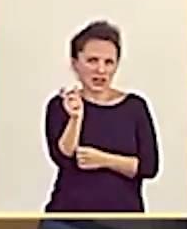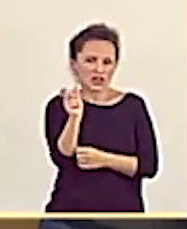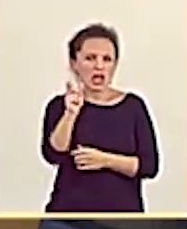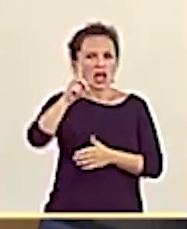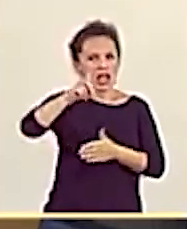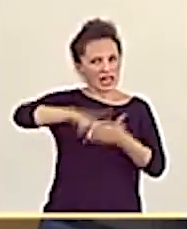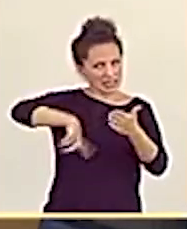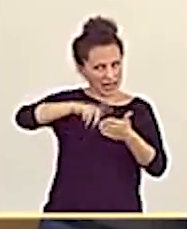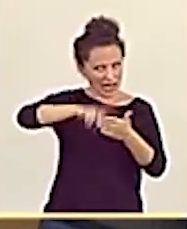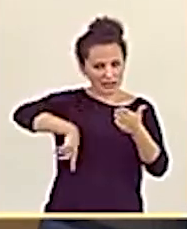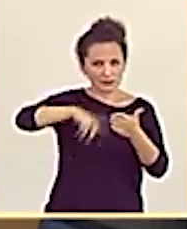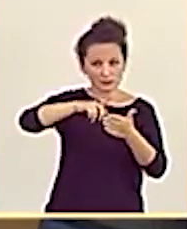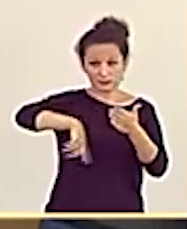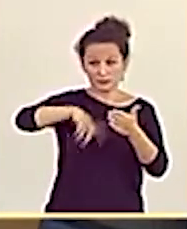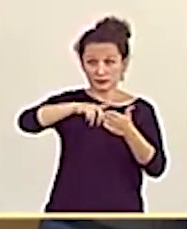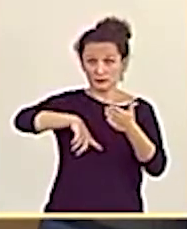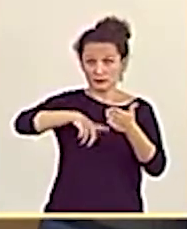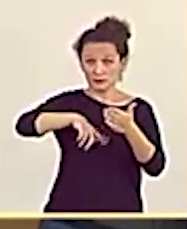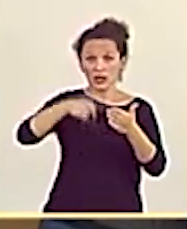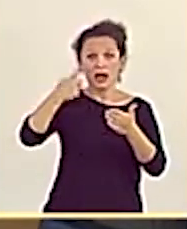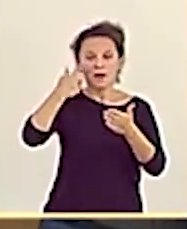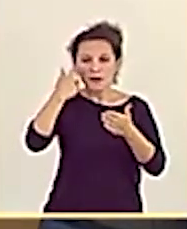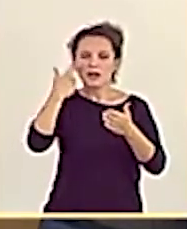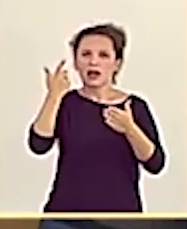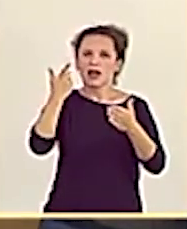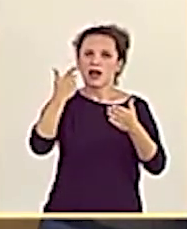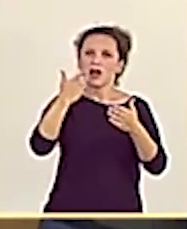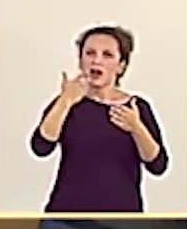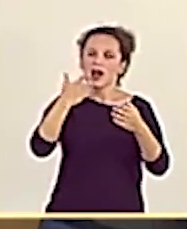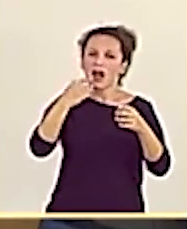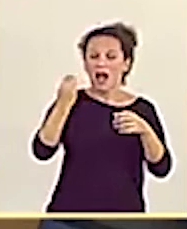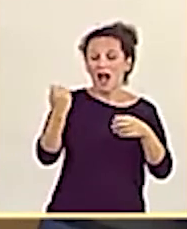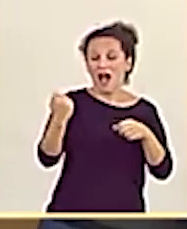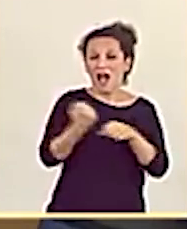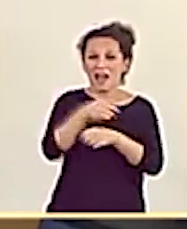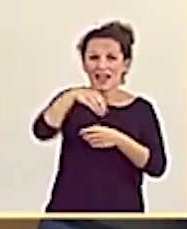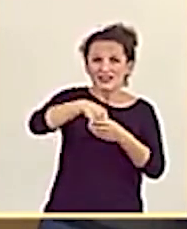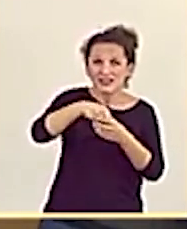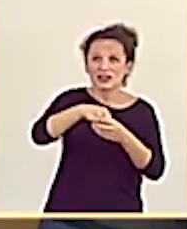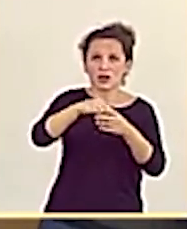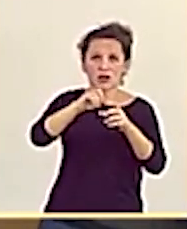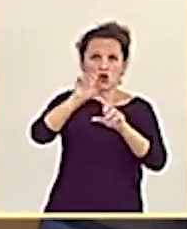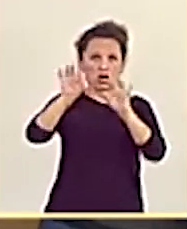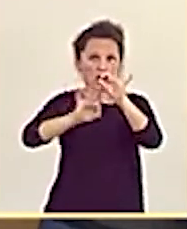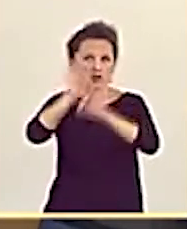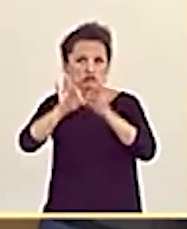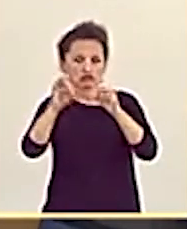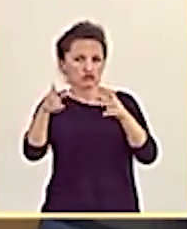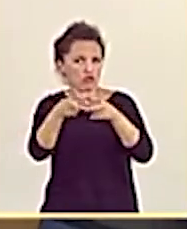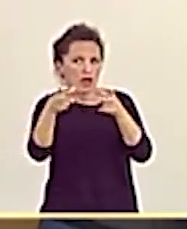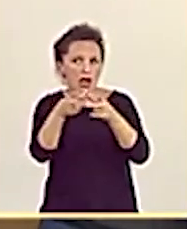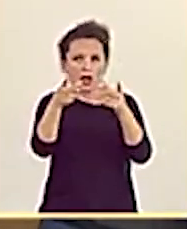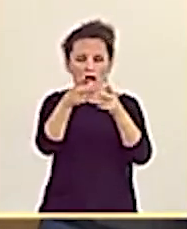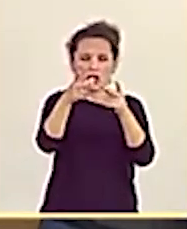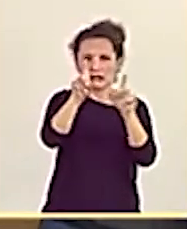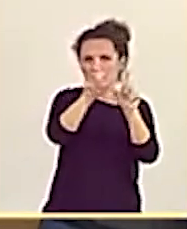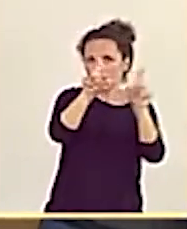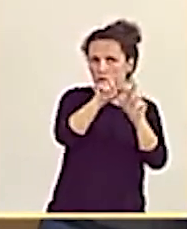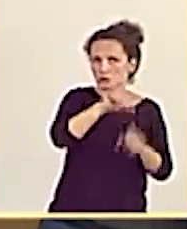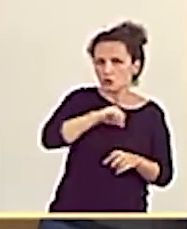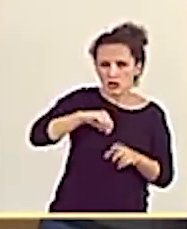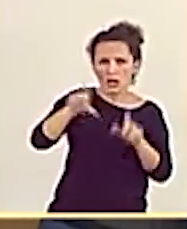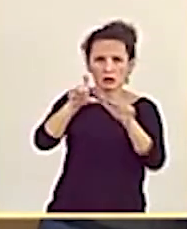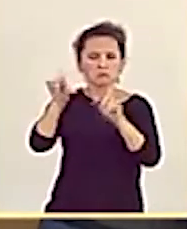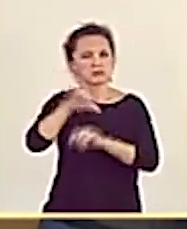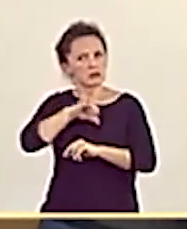se va a plantear oyendo a todos los agentes y organizaciones sociales, administraciones públicas y al propio sector privado. Vamos a conformar